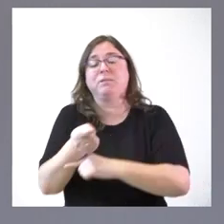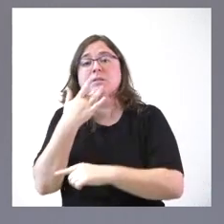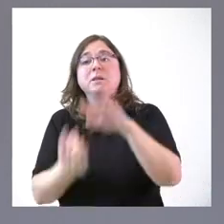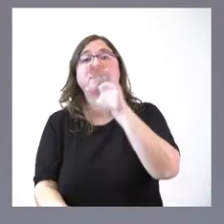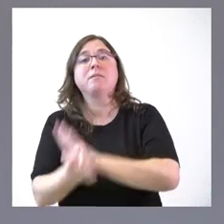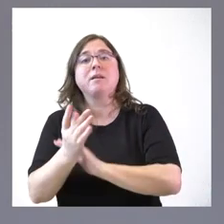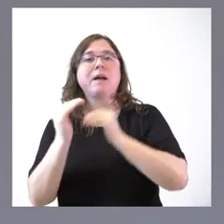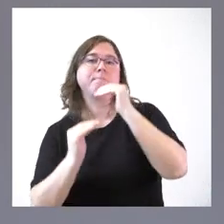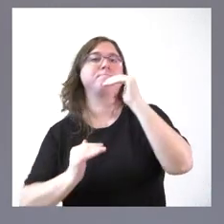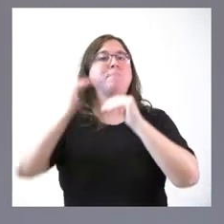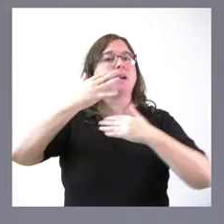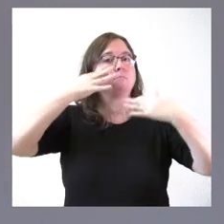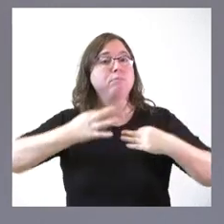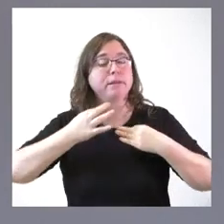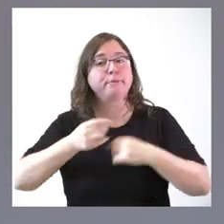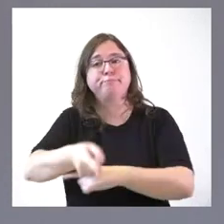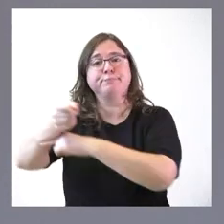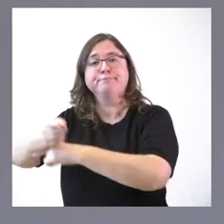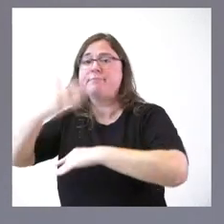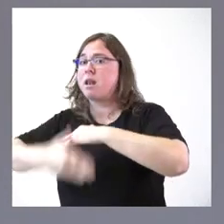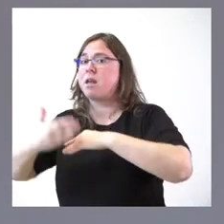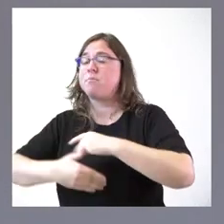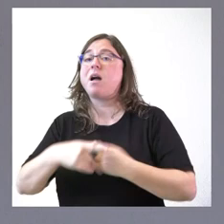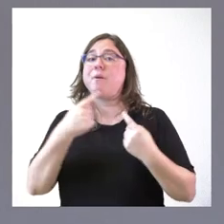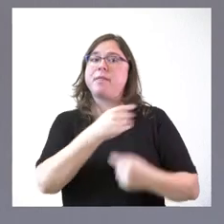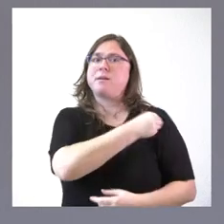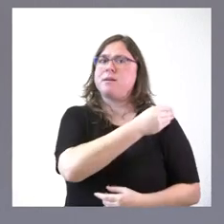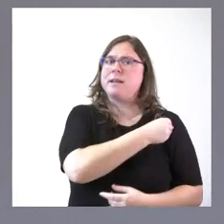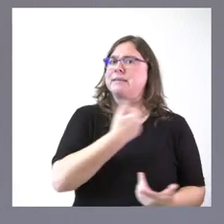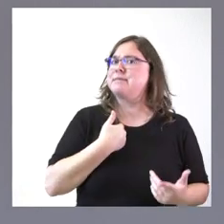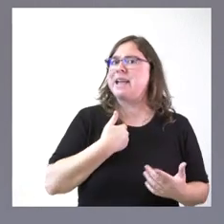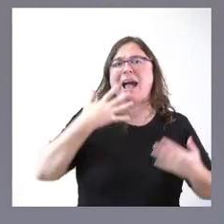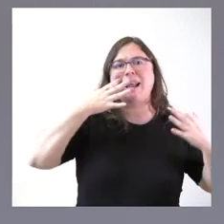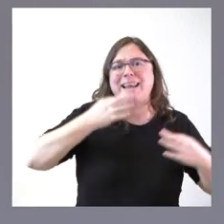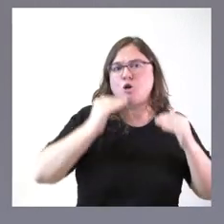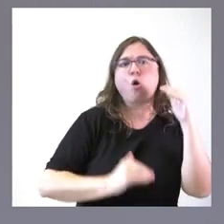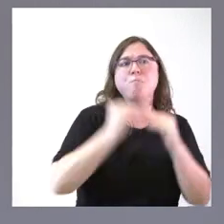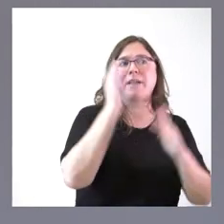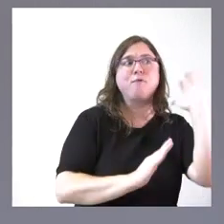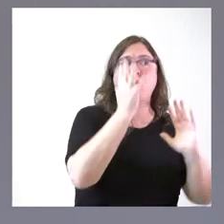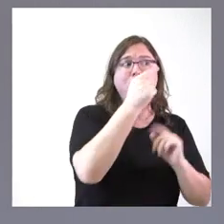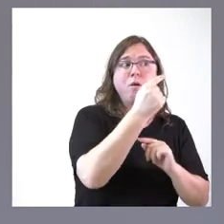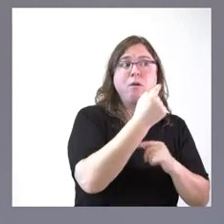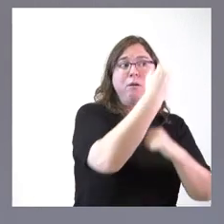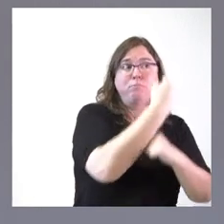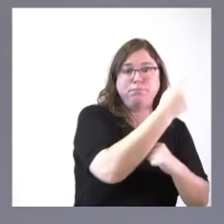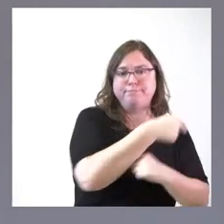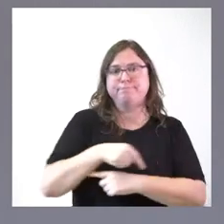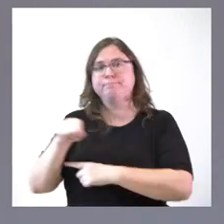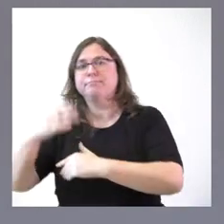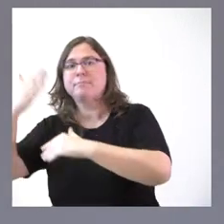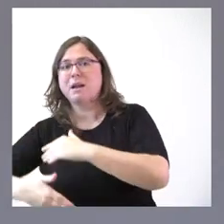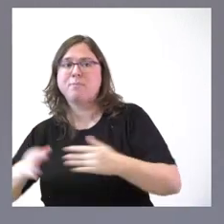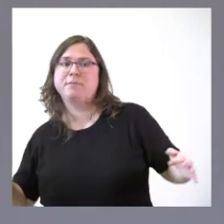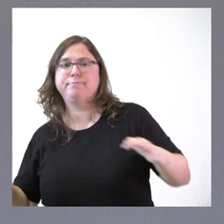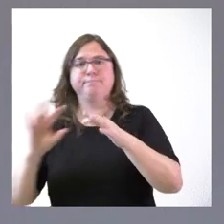produce. Y, por tanto, a veces, cuando se nos está el que se declare un nivel de riesgo mayor, también se nos está instando a aplicar las